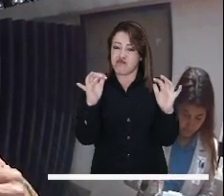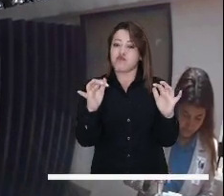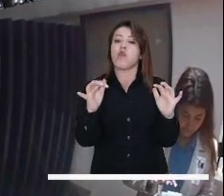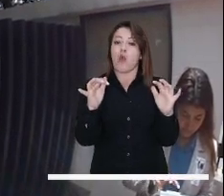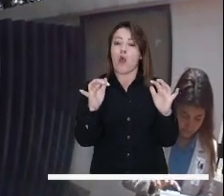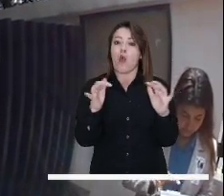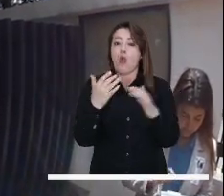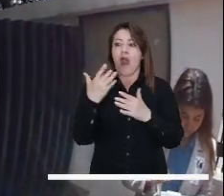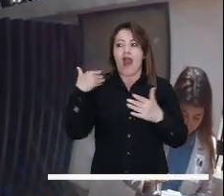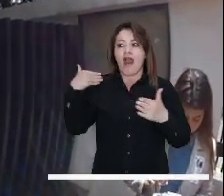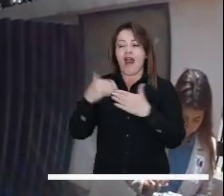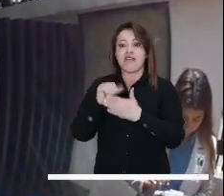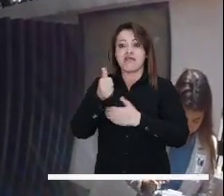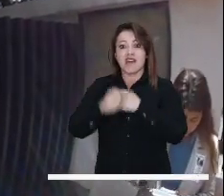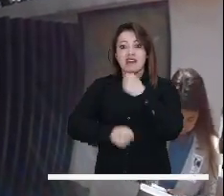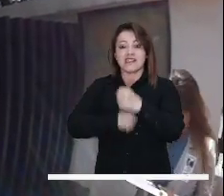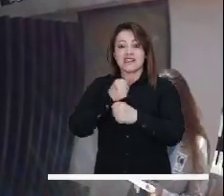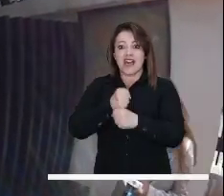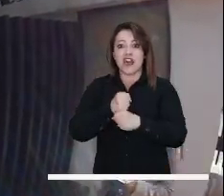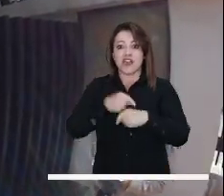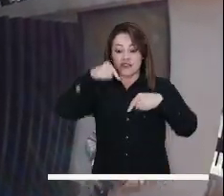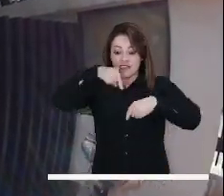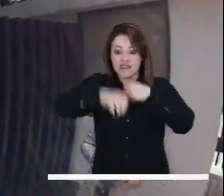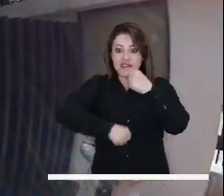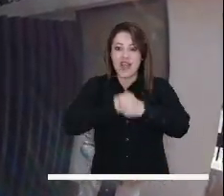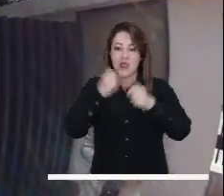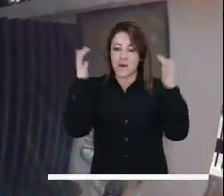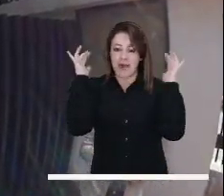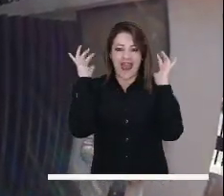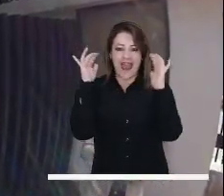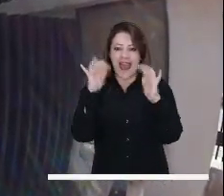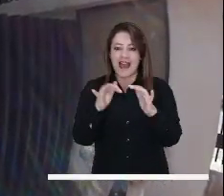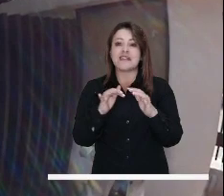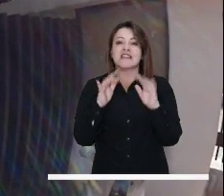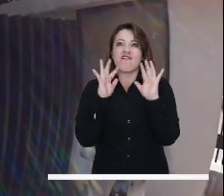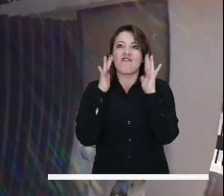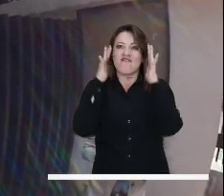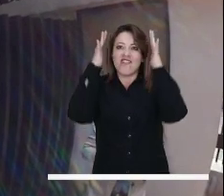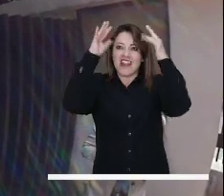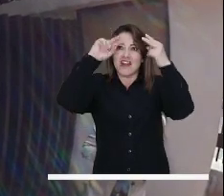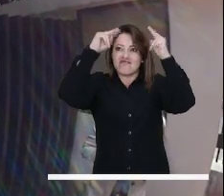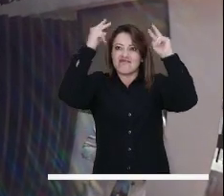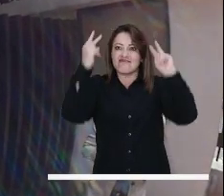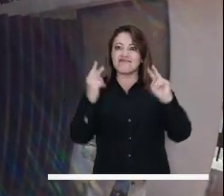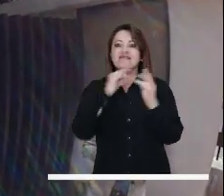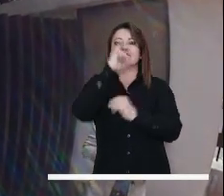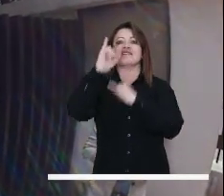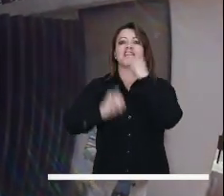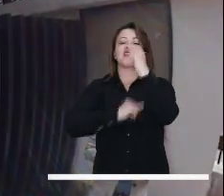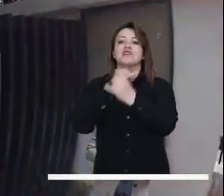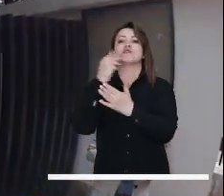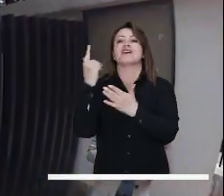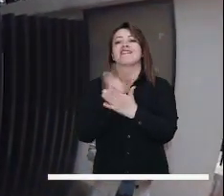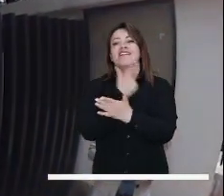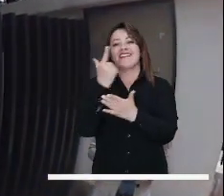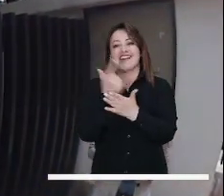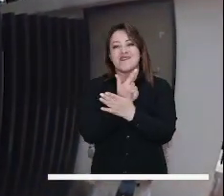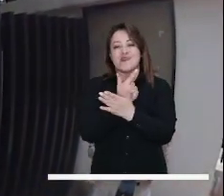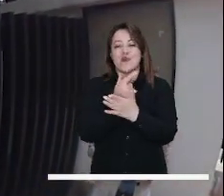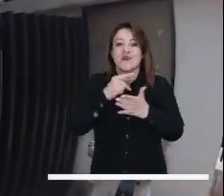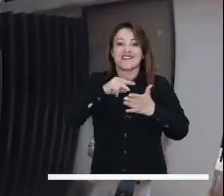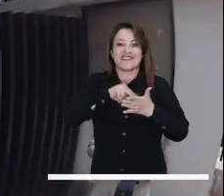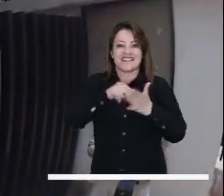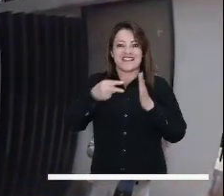concurrida de los últimos 10 años aquí en la ciudad de Bogotá. Es una feria internacional del libro y eso